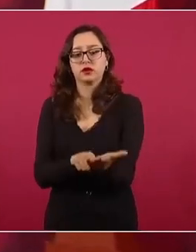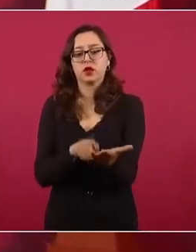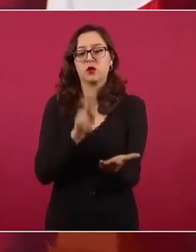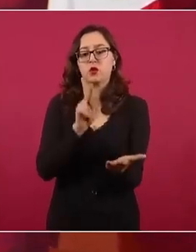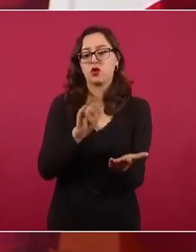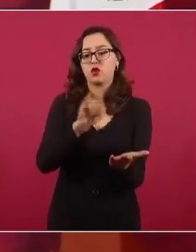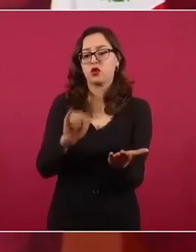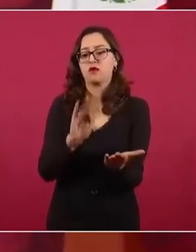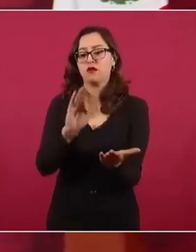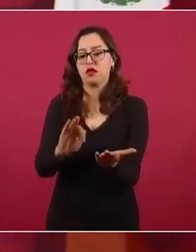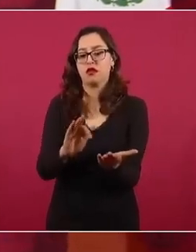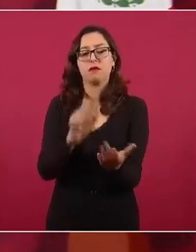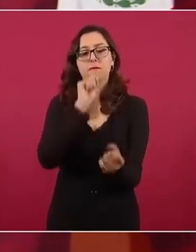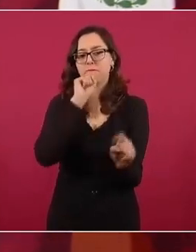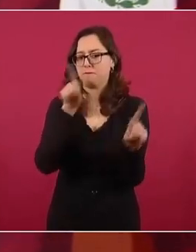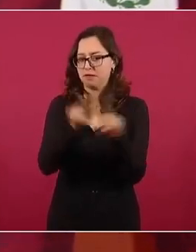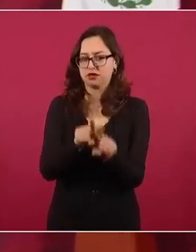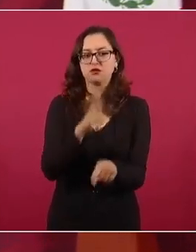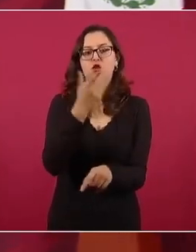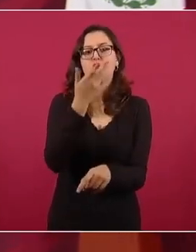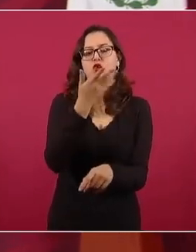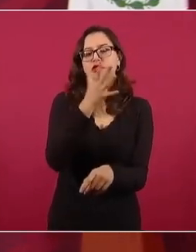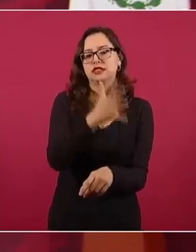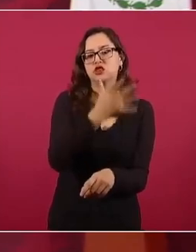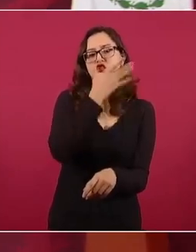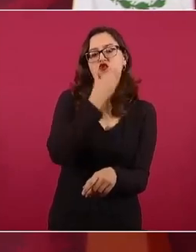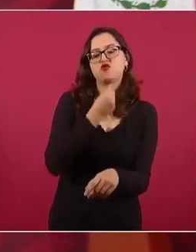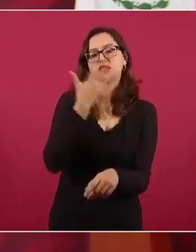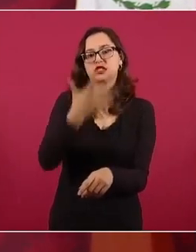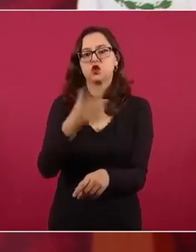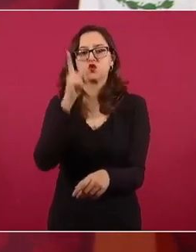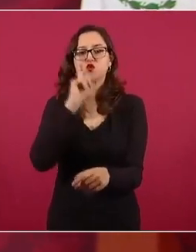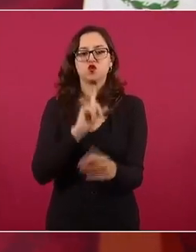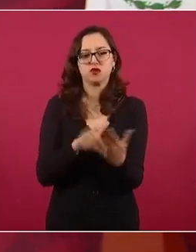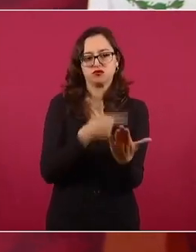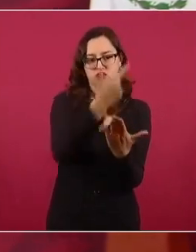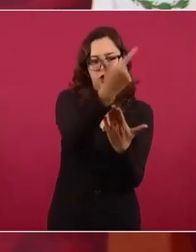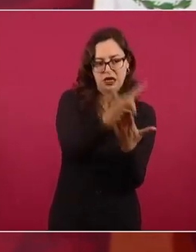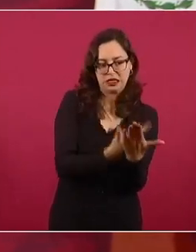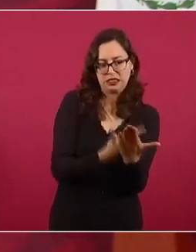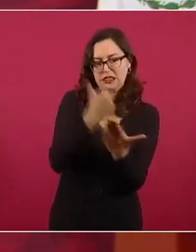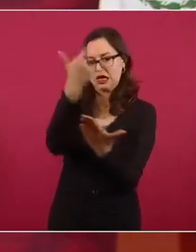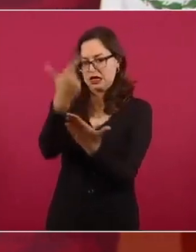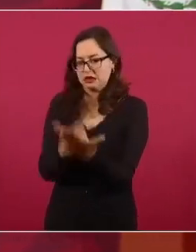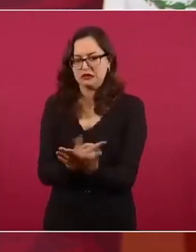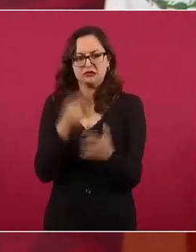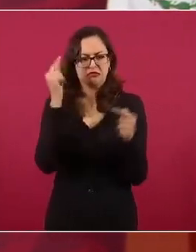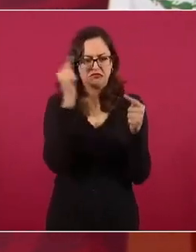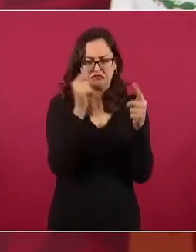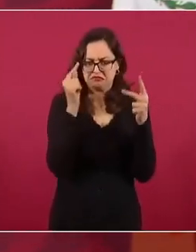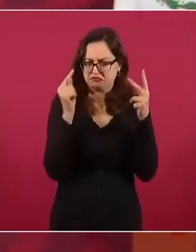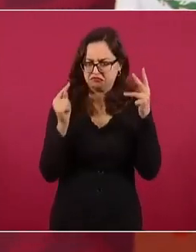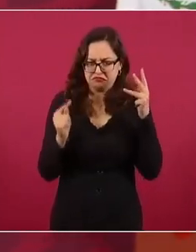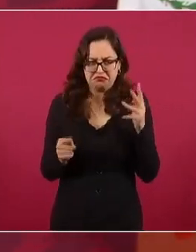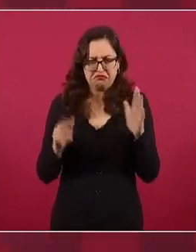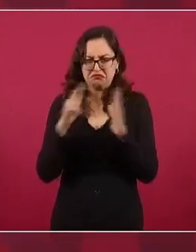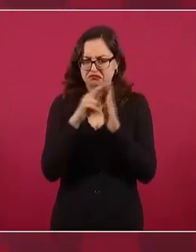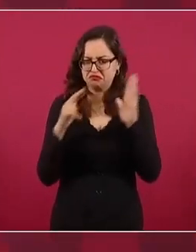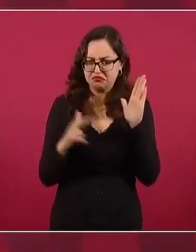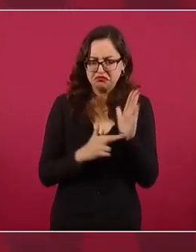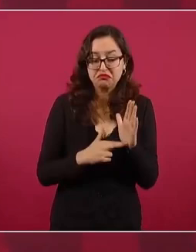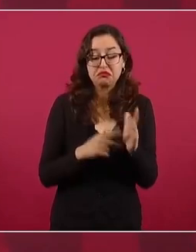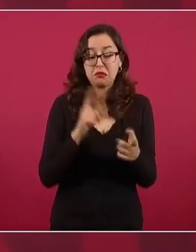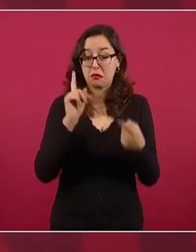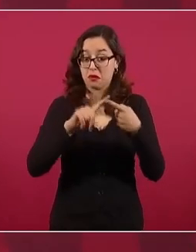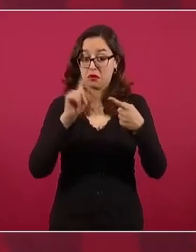5 hombres y 5 mujeres, cumpliendo todos los requisitos. ¿Cuáles requisitos? No tener vínculos